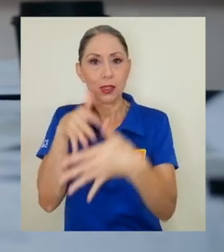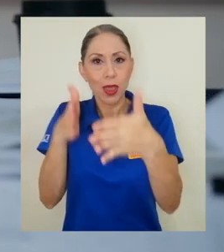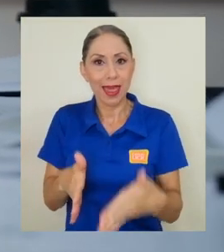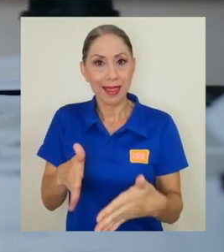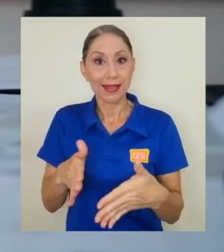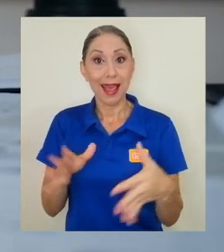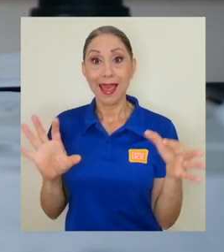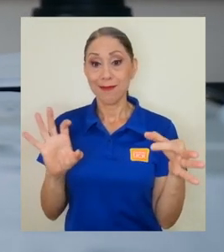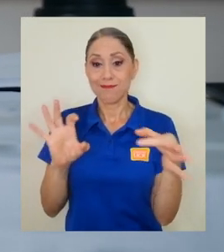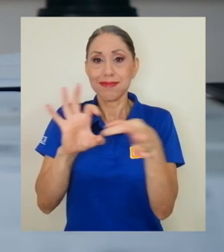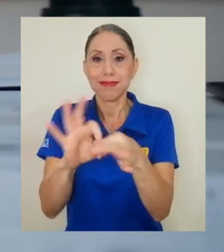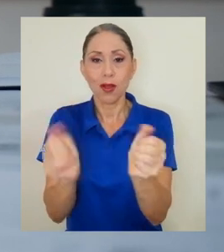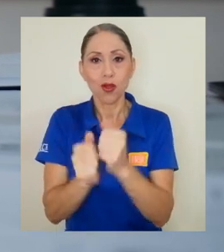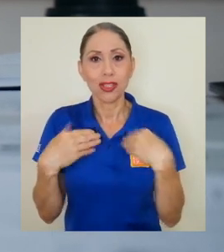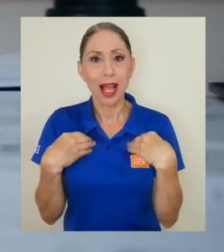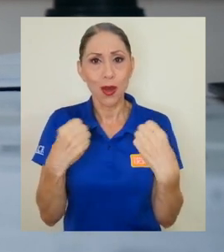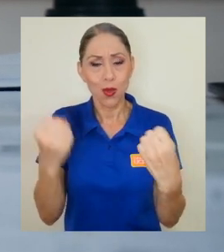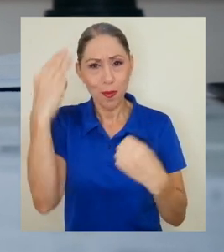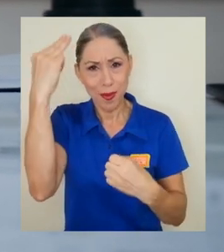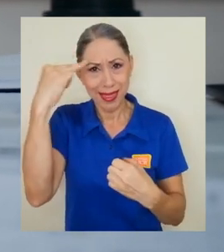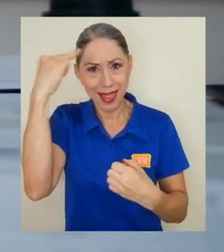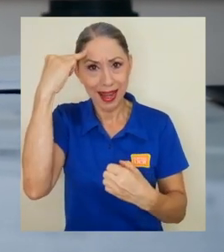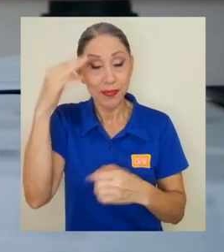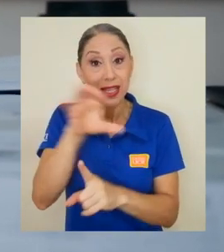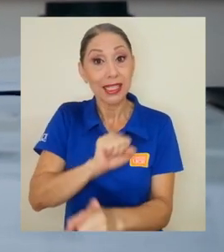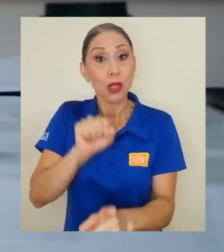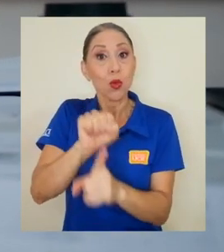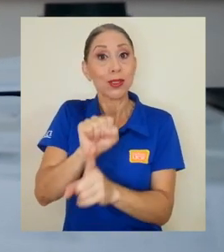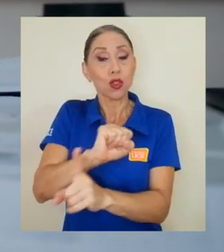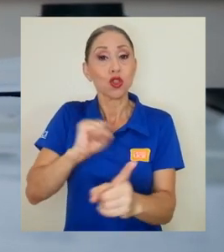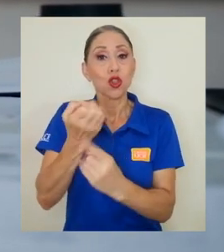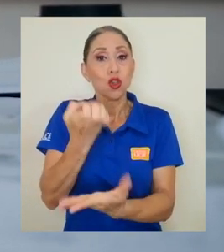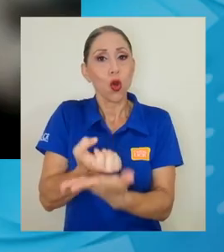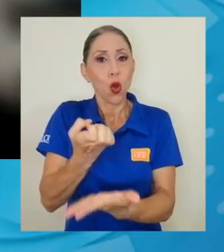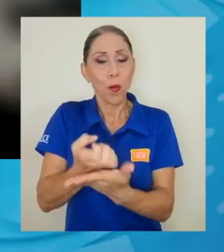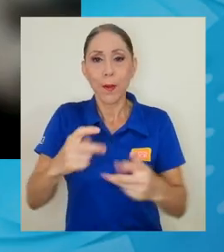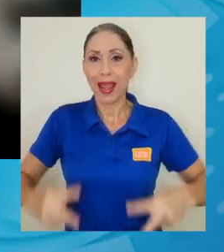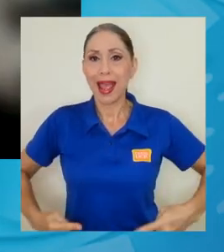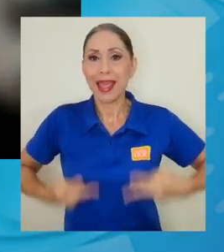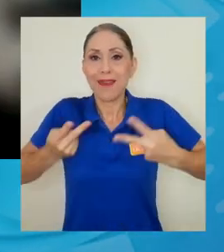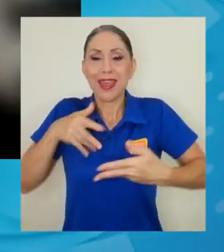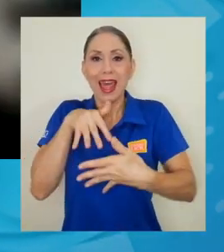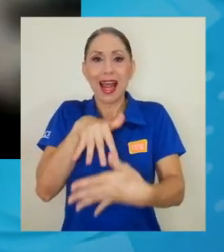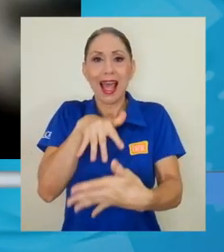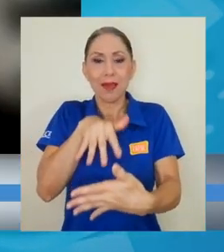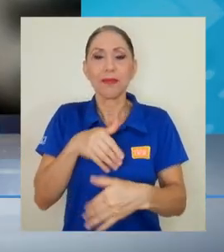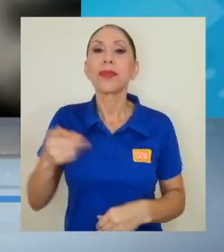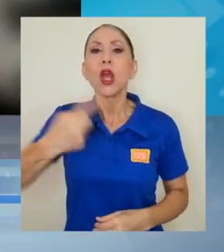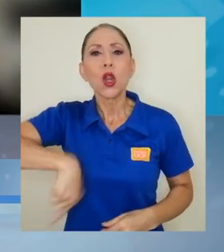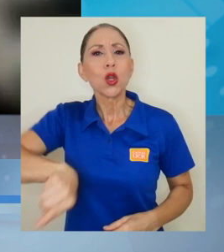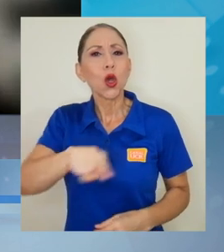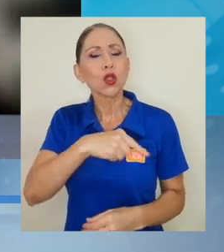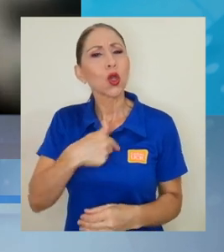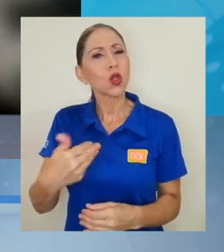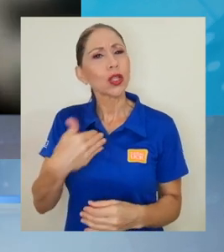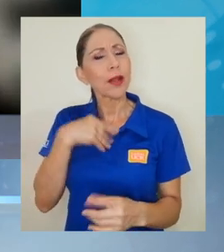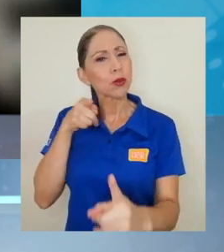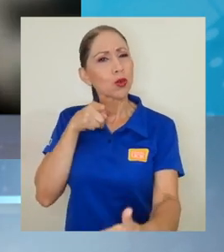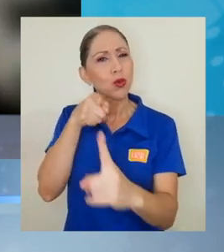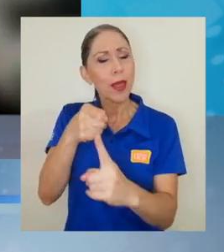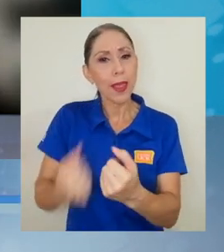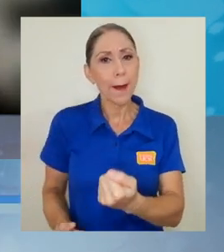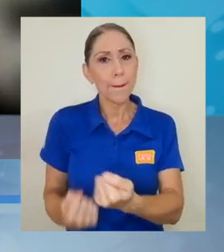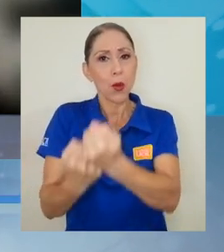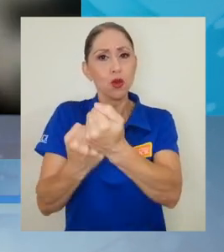situación socioeconómica y vida académica. Hemos generado una ruta de apoyo a través del fondo solidario